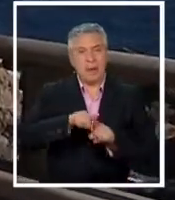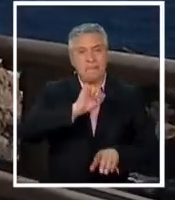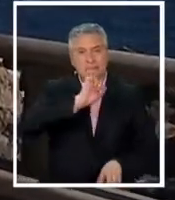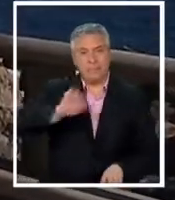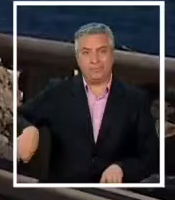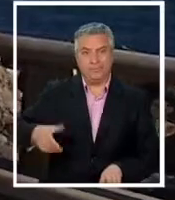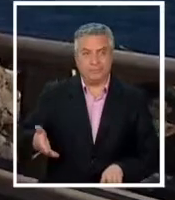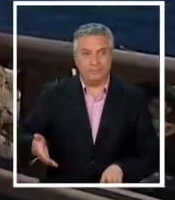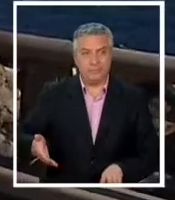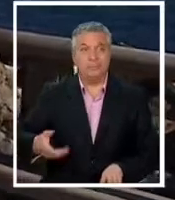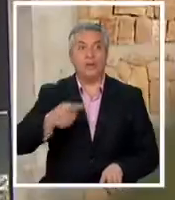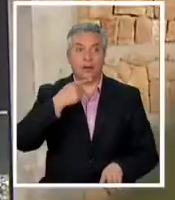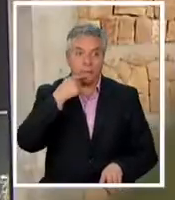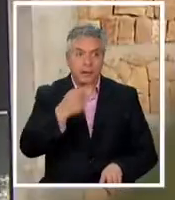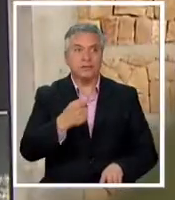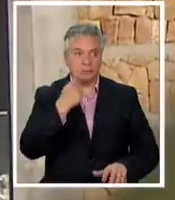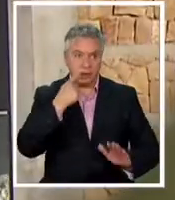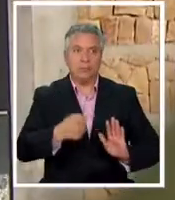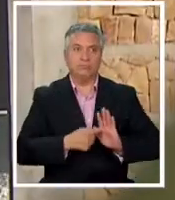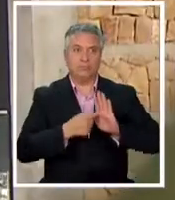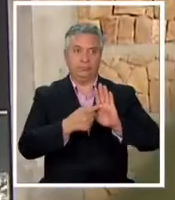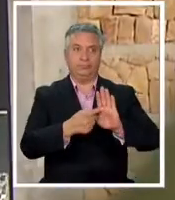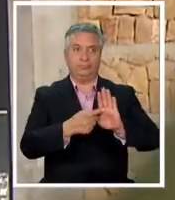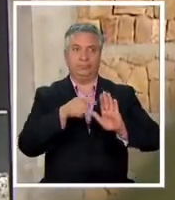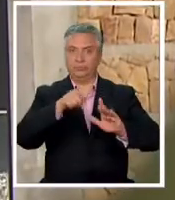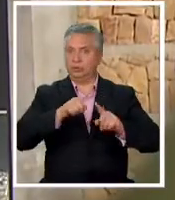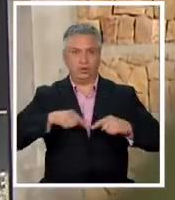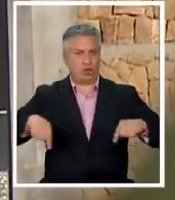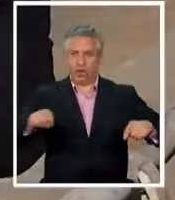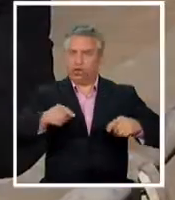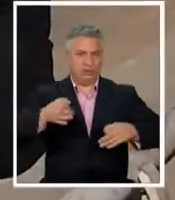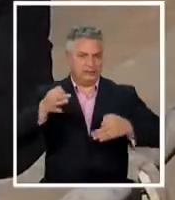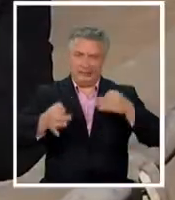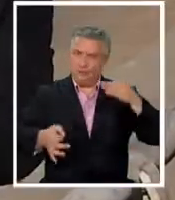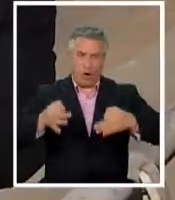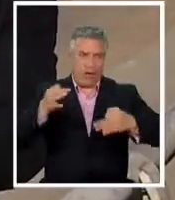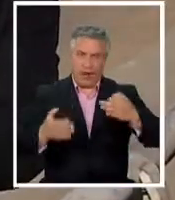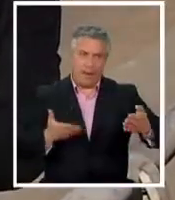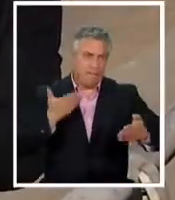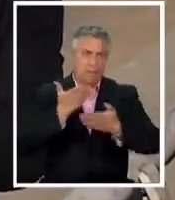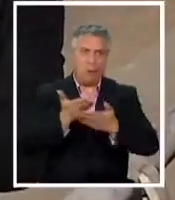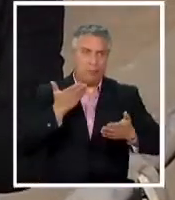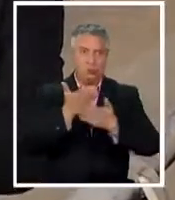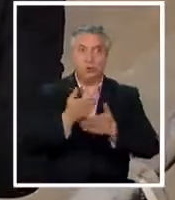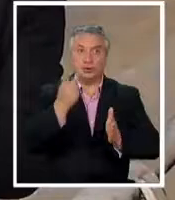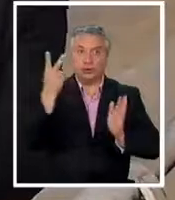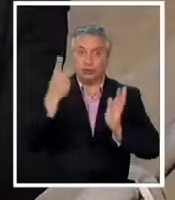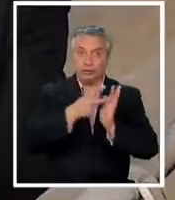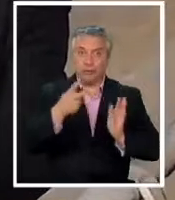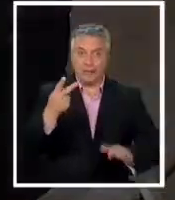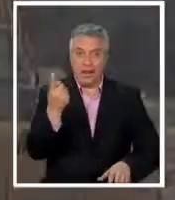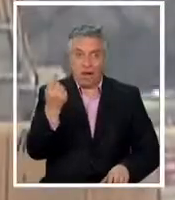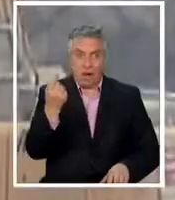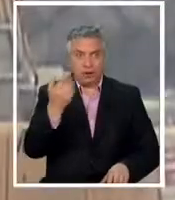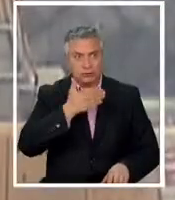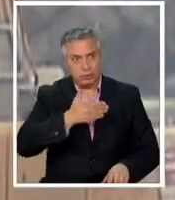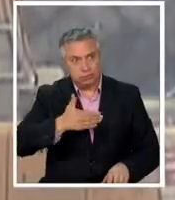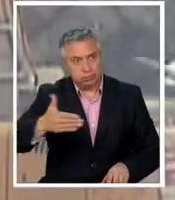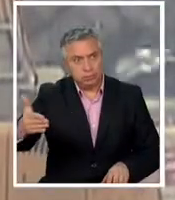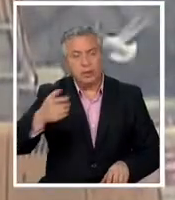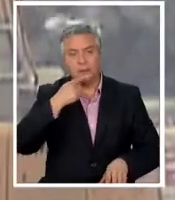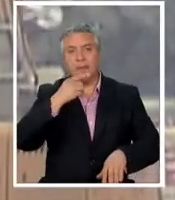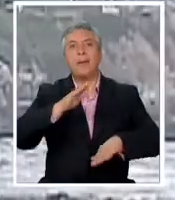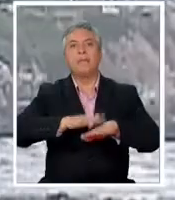según los recurrentes marca un precedente su oposición en tribunales ha sido presentada desde el 2011 año en el que obtuvo su